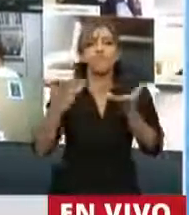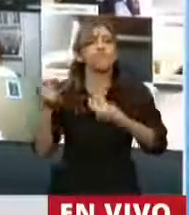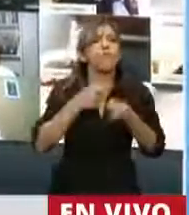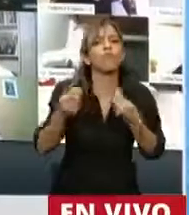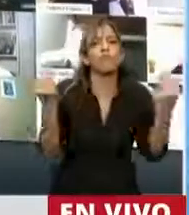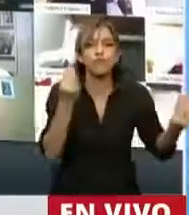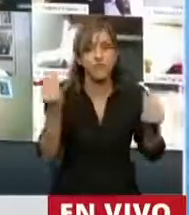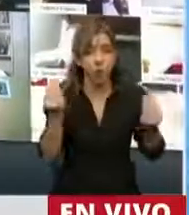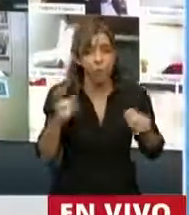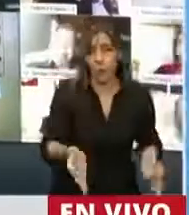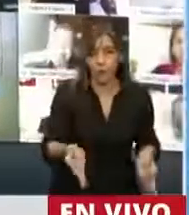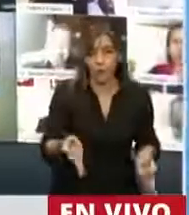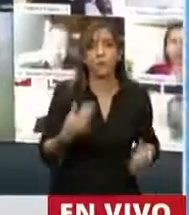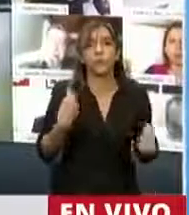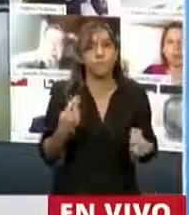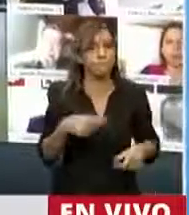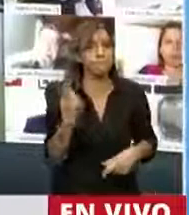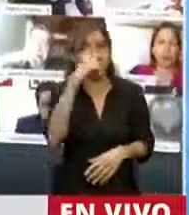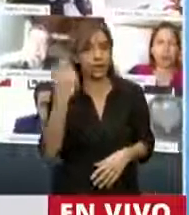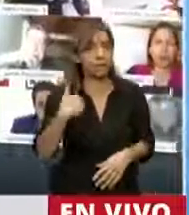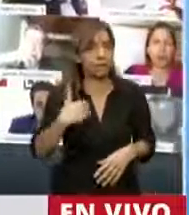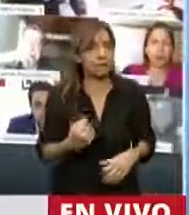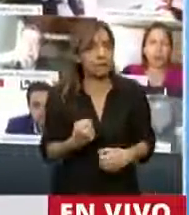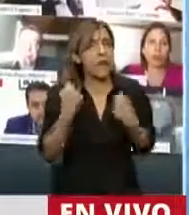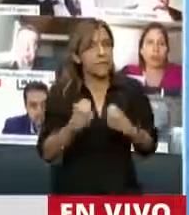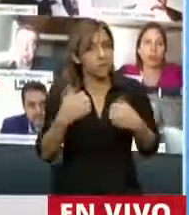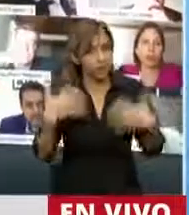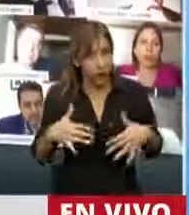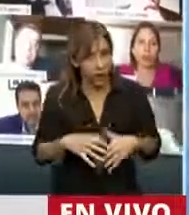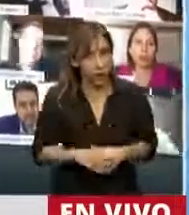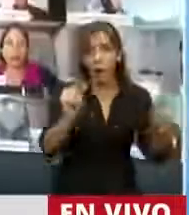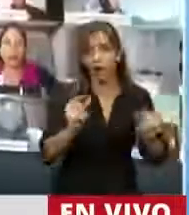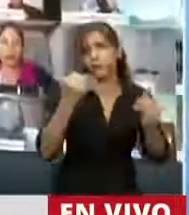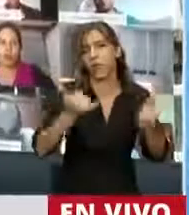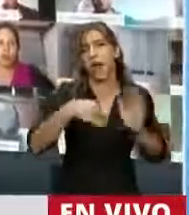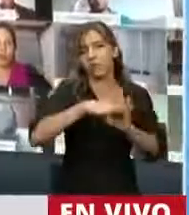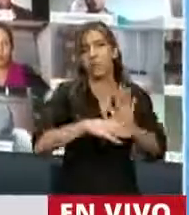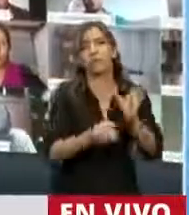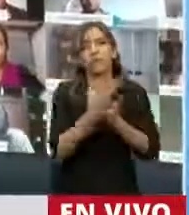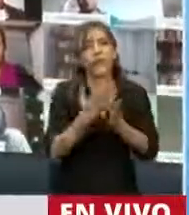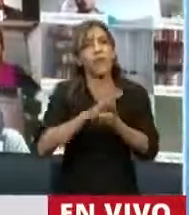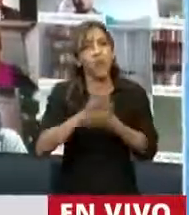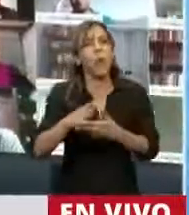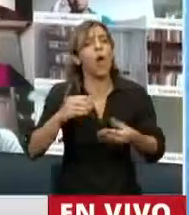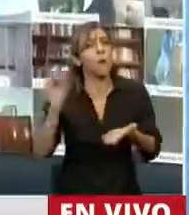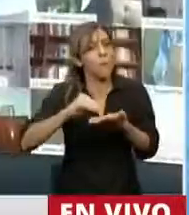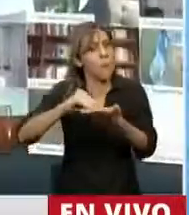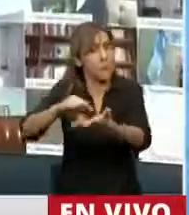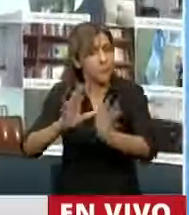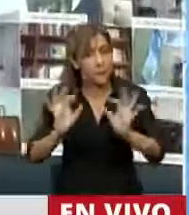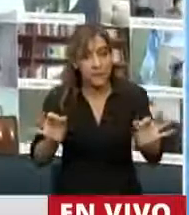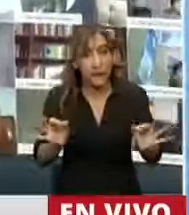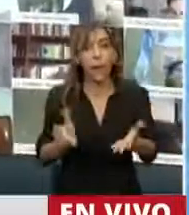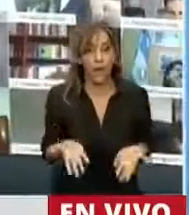que está haciendo el Estado argentino para contener esta situación a través de los distintos programas. Y tenemos que valorar también, creo, Presidente,